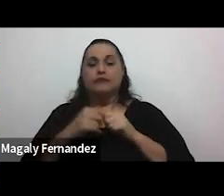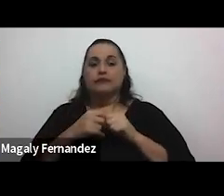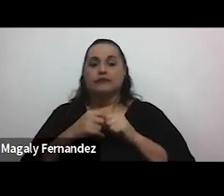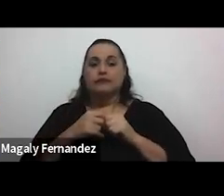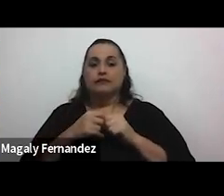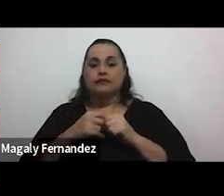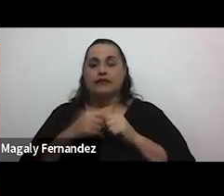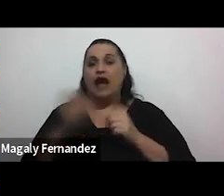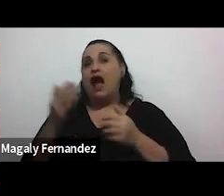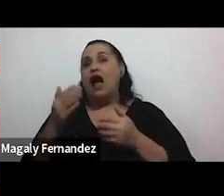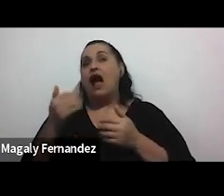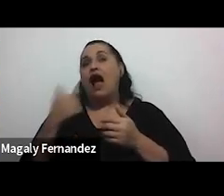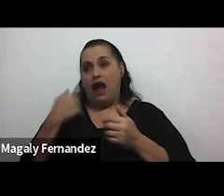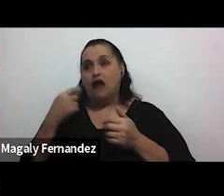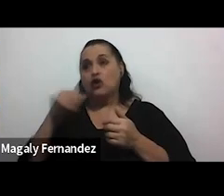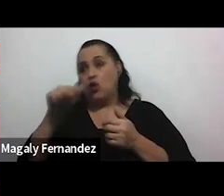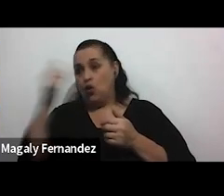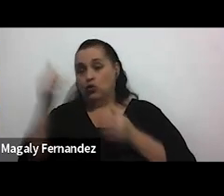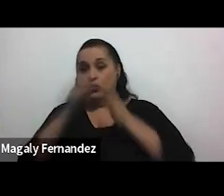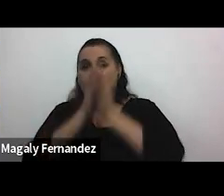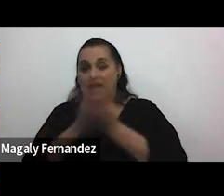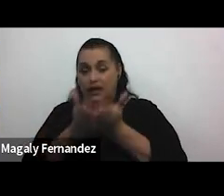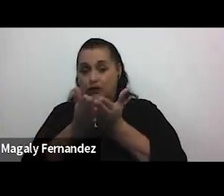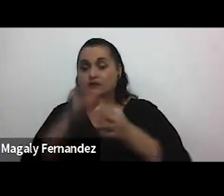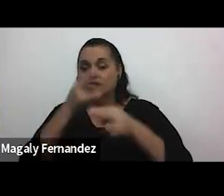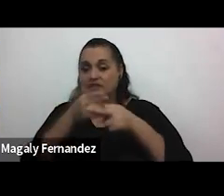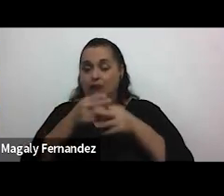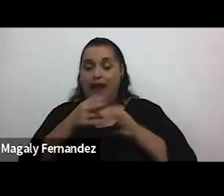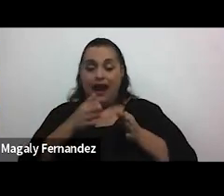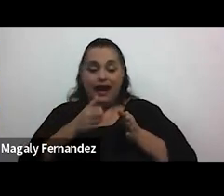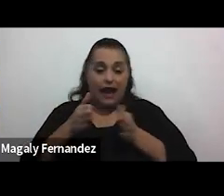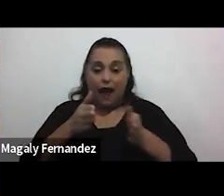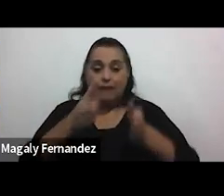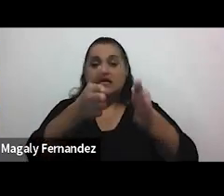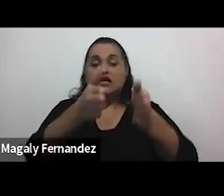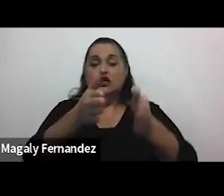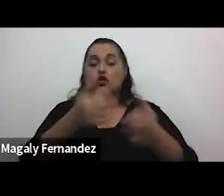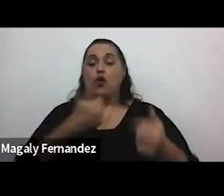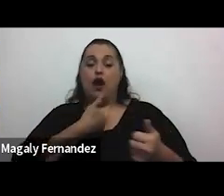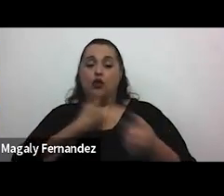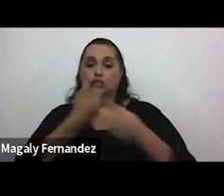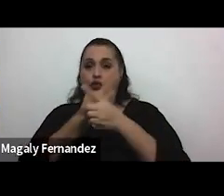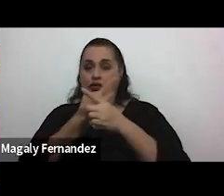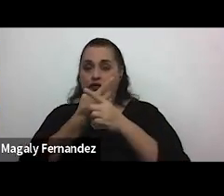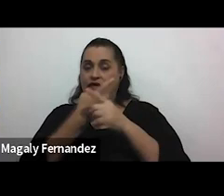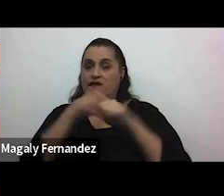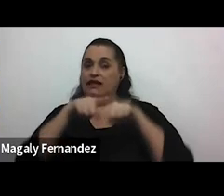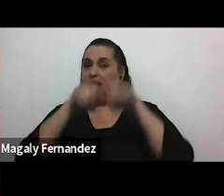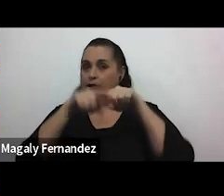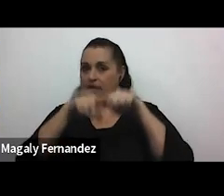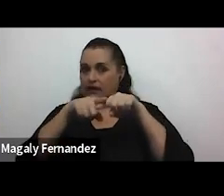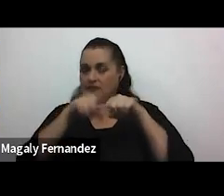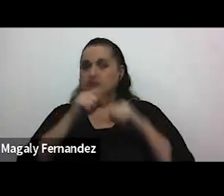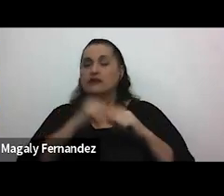hay algún hay un otro libro que se llama el camino a la autodependencia que también es